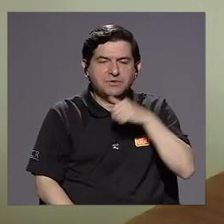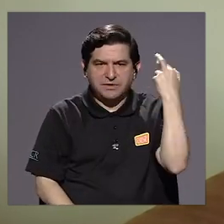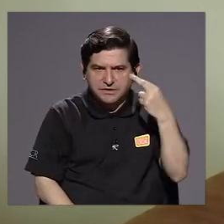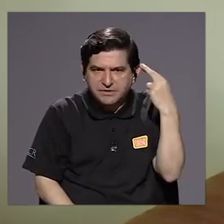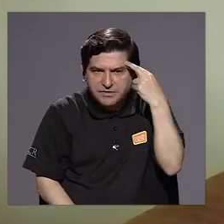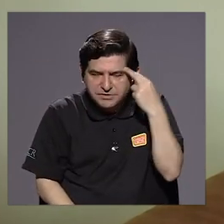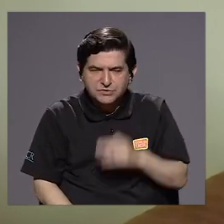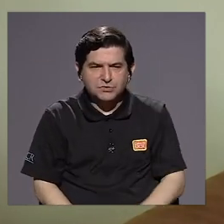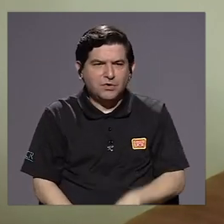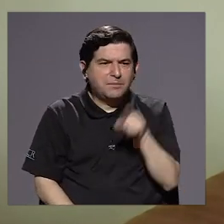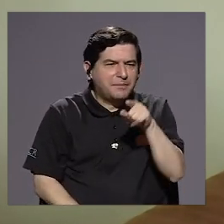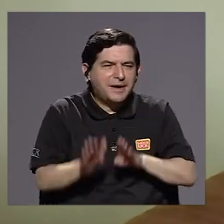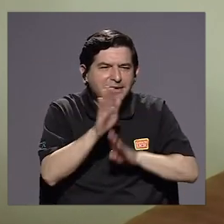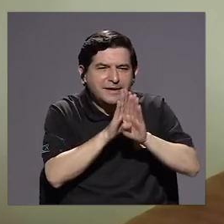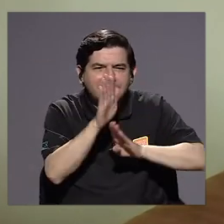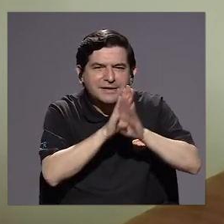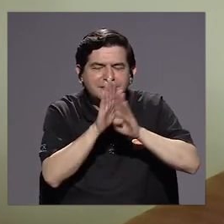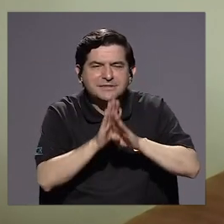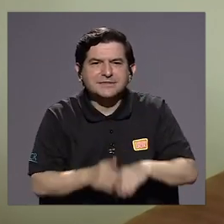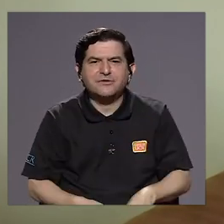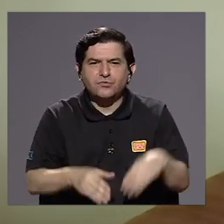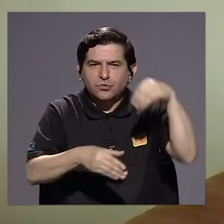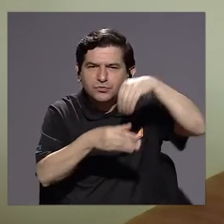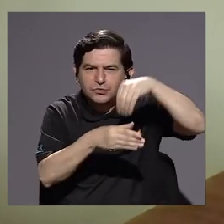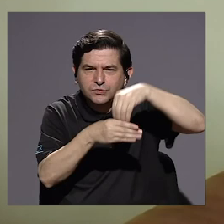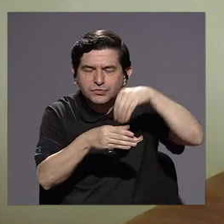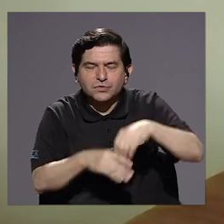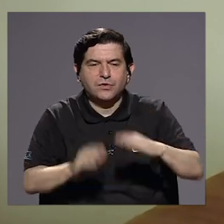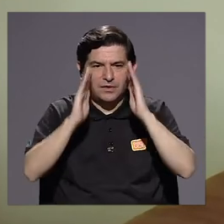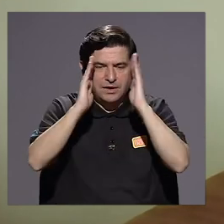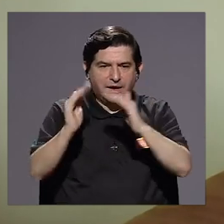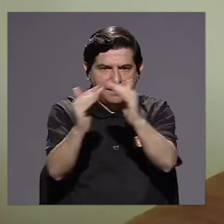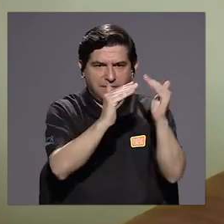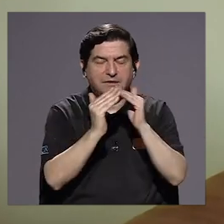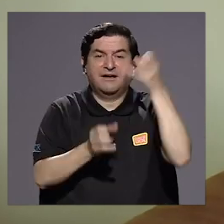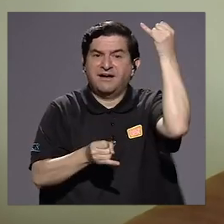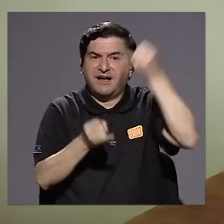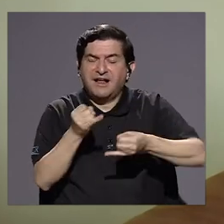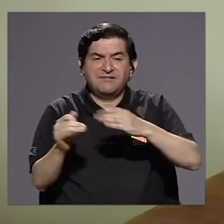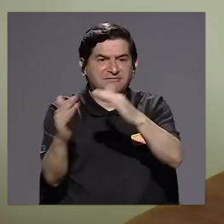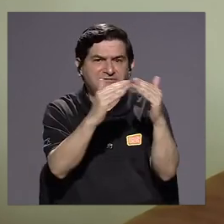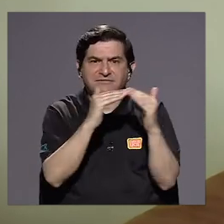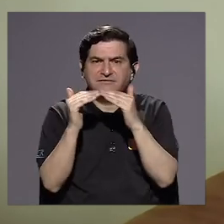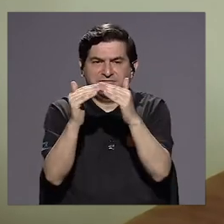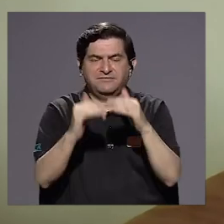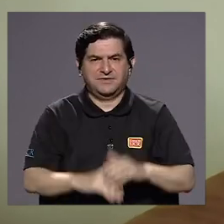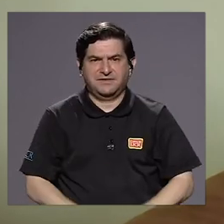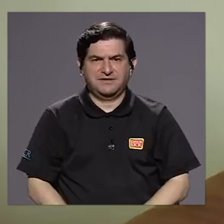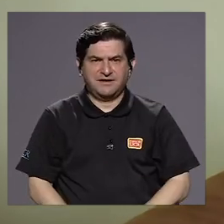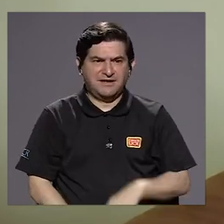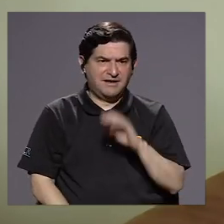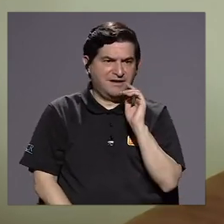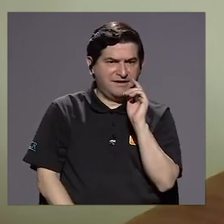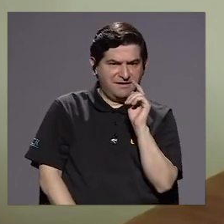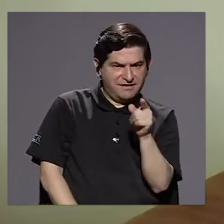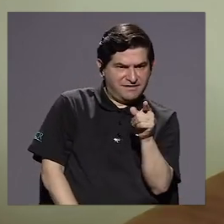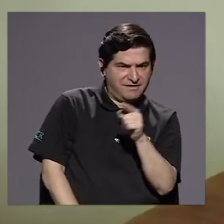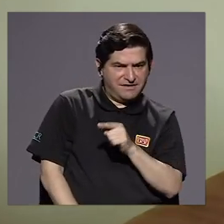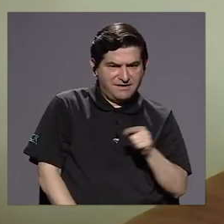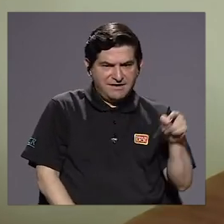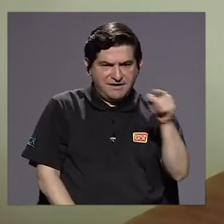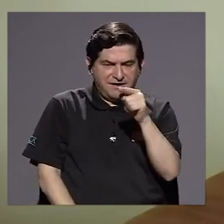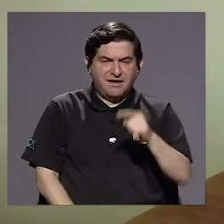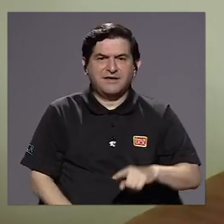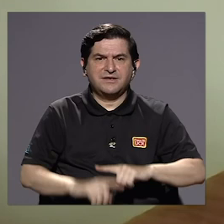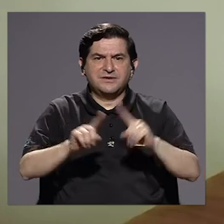apuntes y poder en conjunto poder acceder a esta población, porque al final esta población regresaba de los diferentes